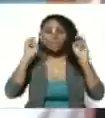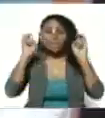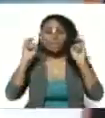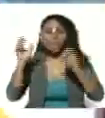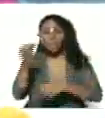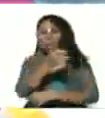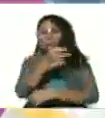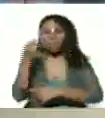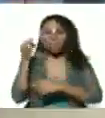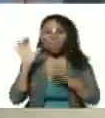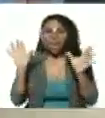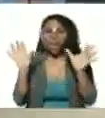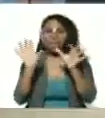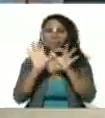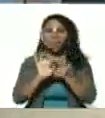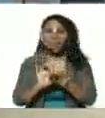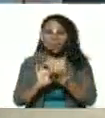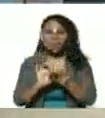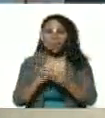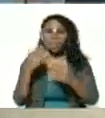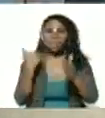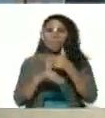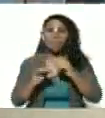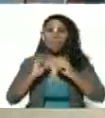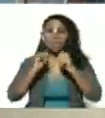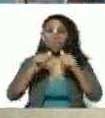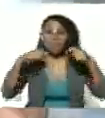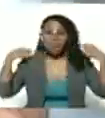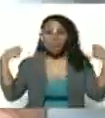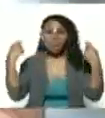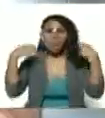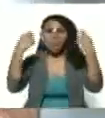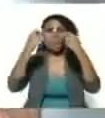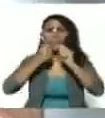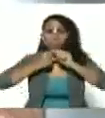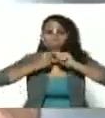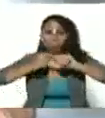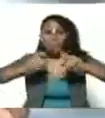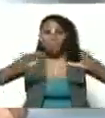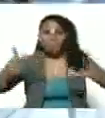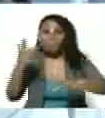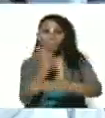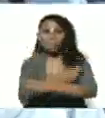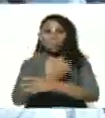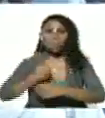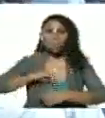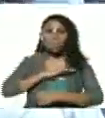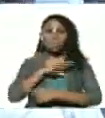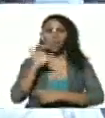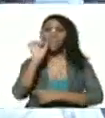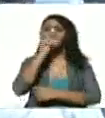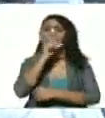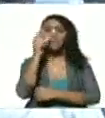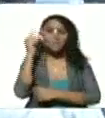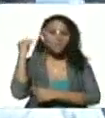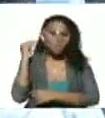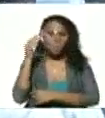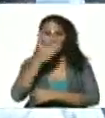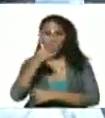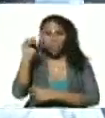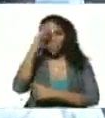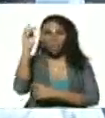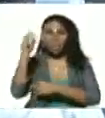perfecta articulación vamos a iniciar esta campaña masiva de vacunación con nuestros adultos con nuestros adultas mayores